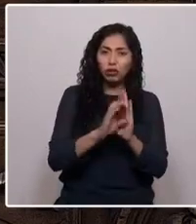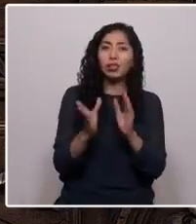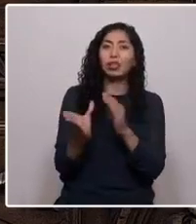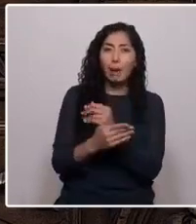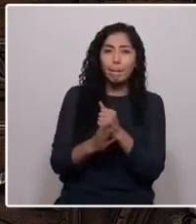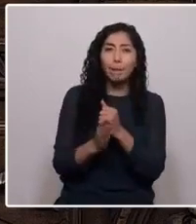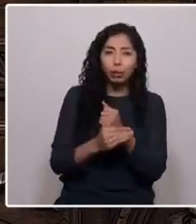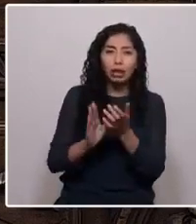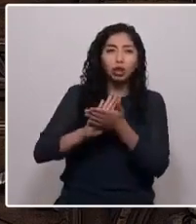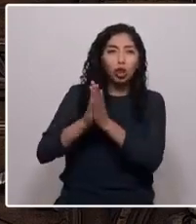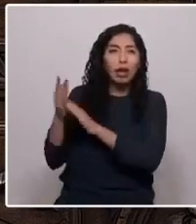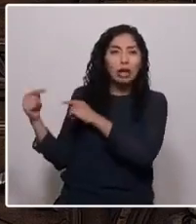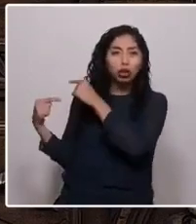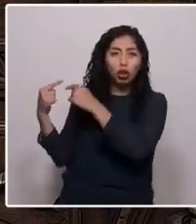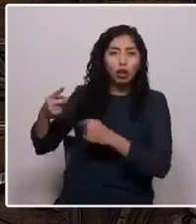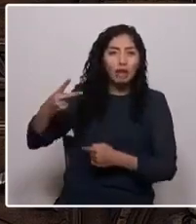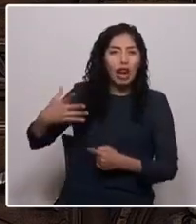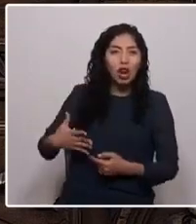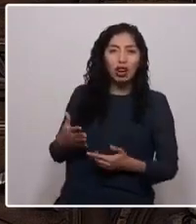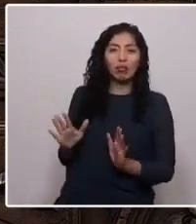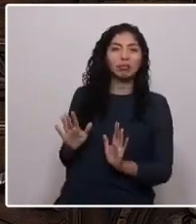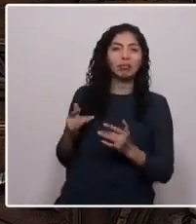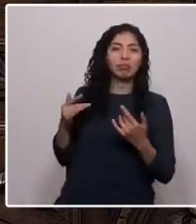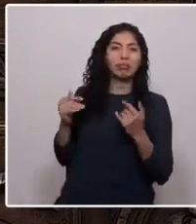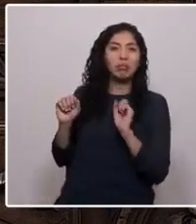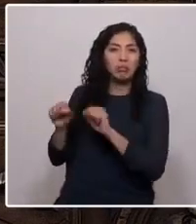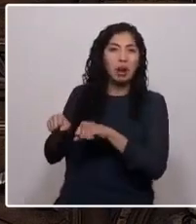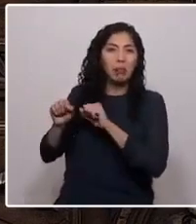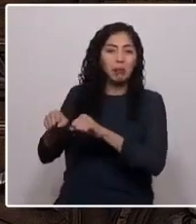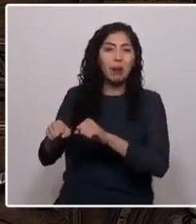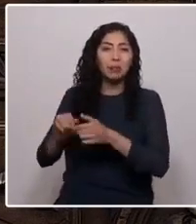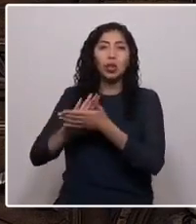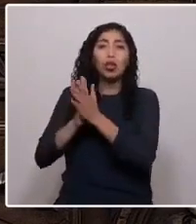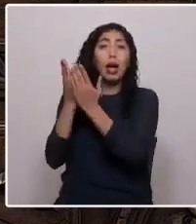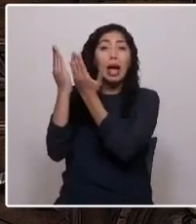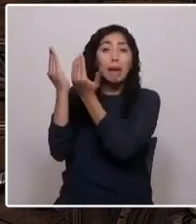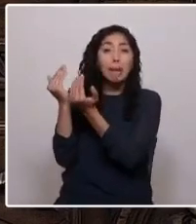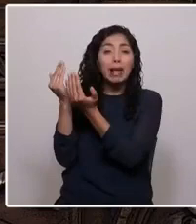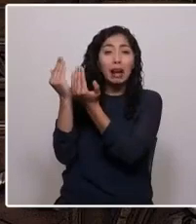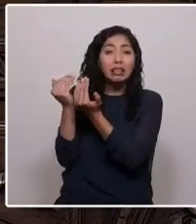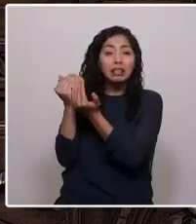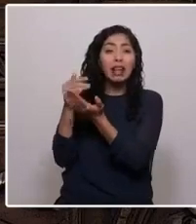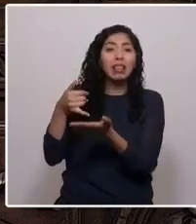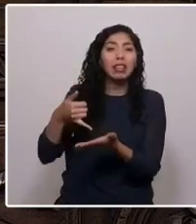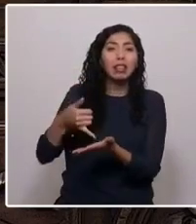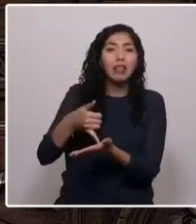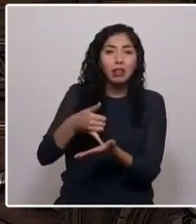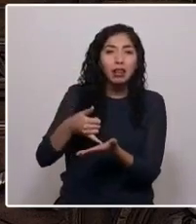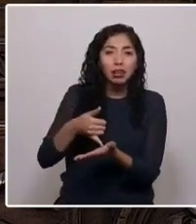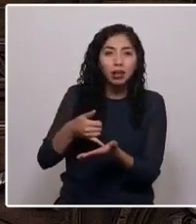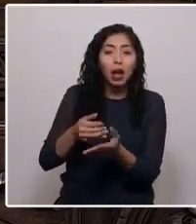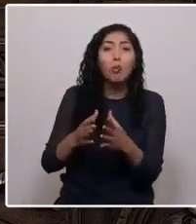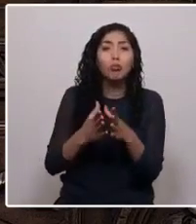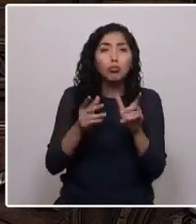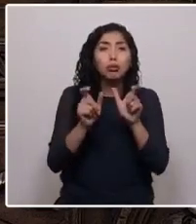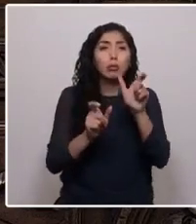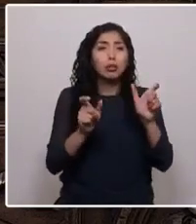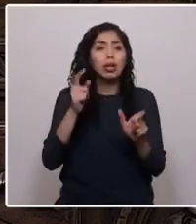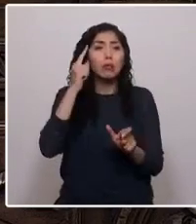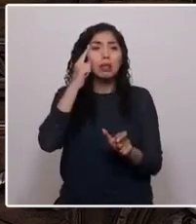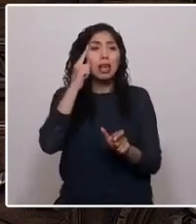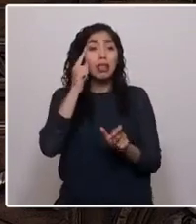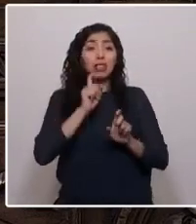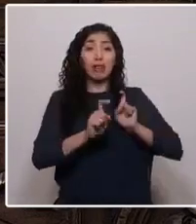historia y nuestros valores, debilita nuestras esperanzas y lleva a muchas personas al error de pensar que no vale la pena defender nuestra República.